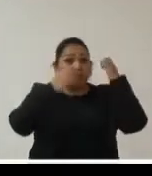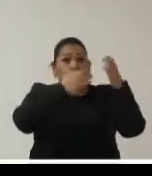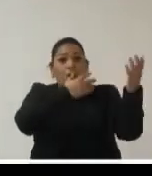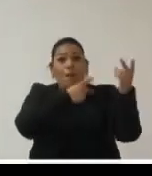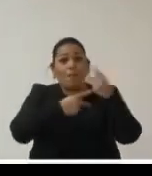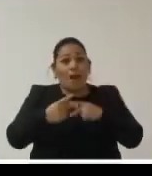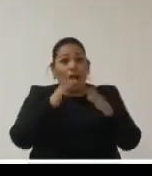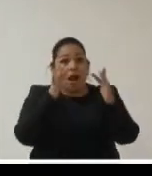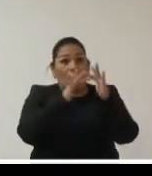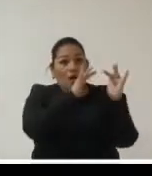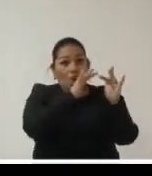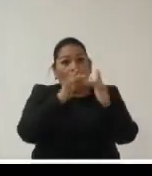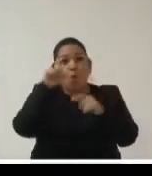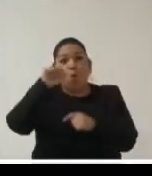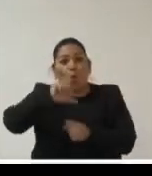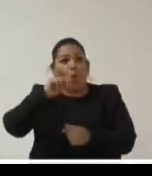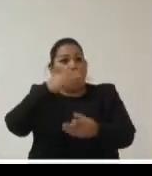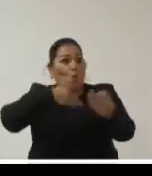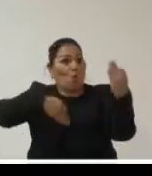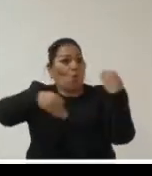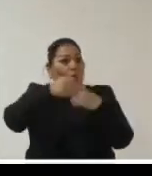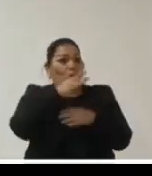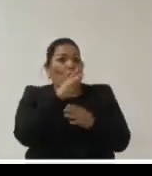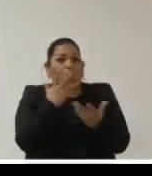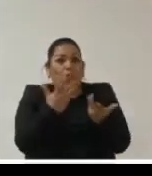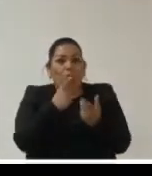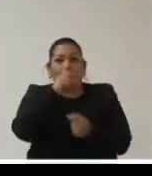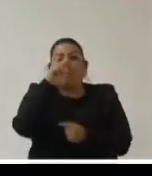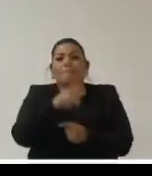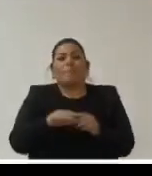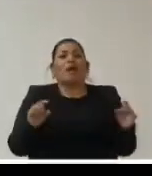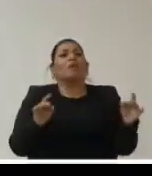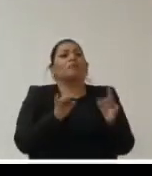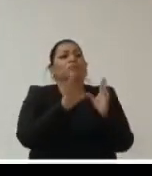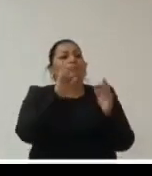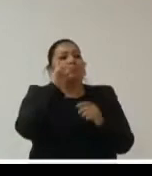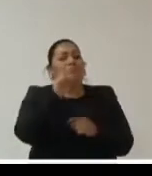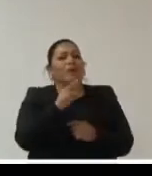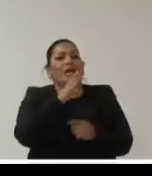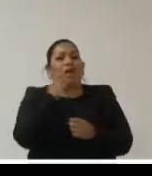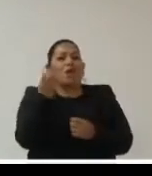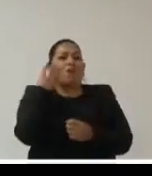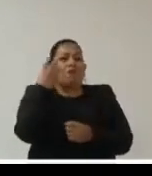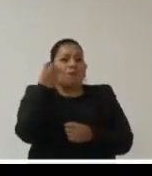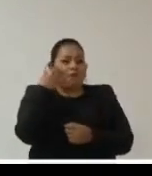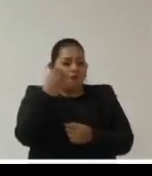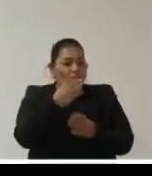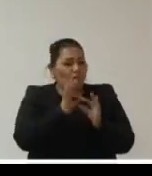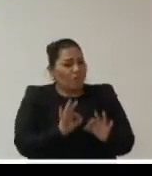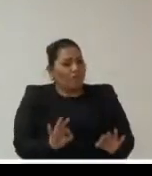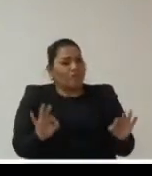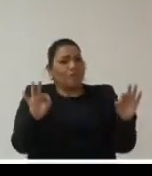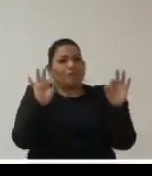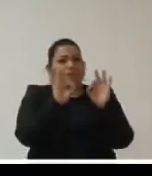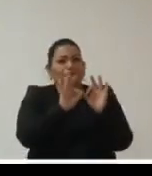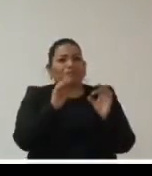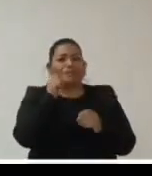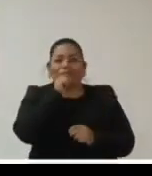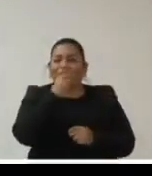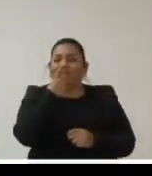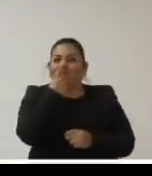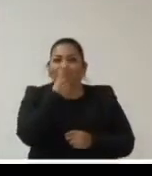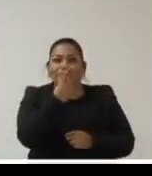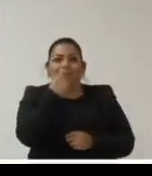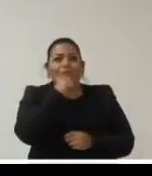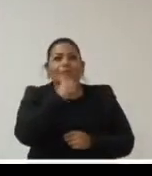ayer los que estuvieron hoy todos los que hicieron realidad y posible este foro pero sobre todo de verdad y lo digo siempre y lo